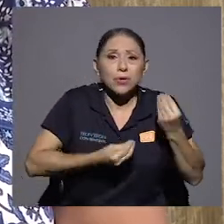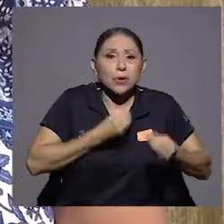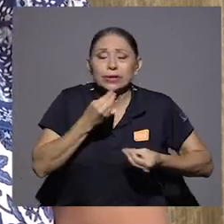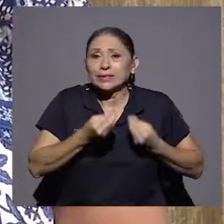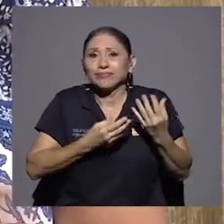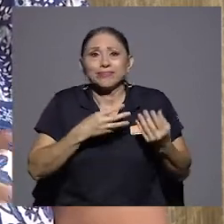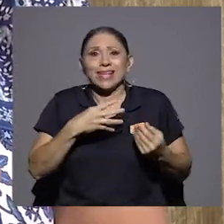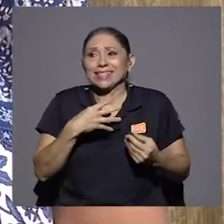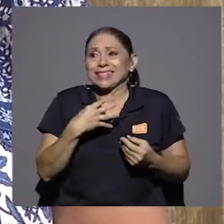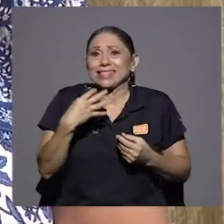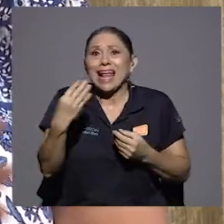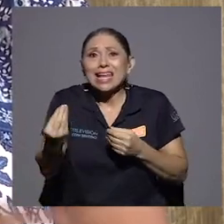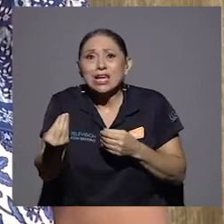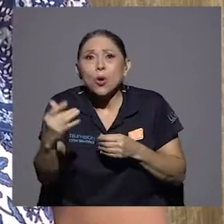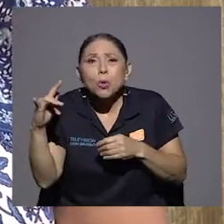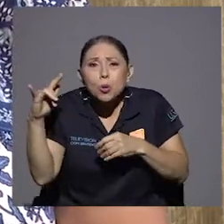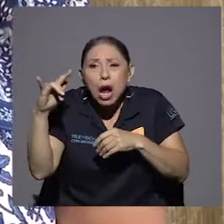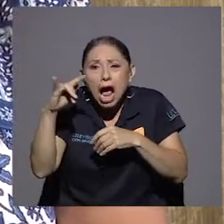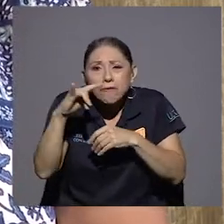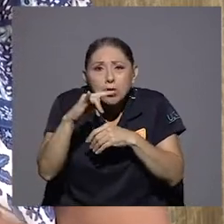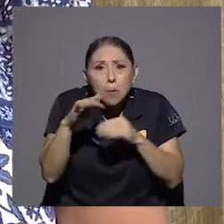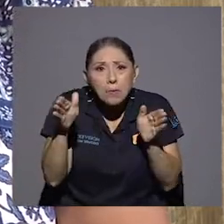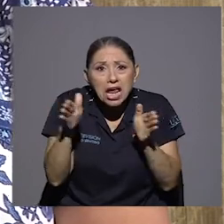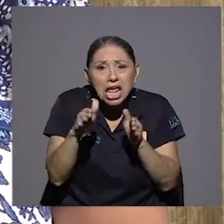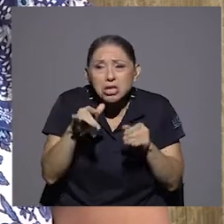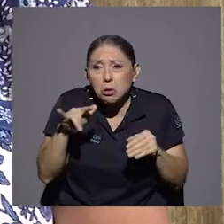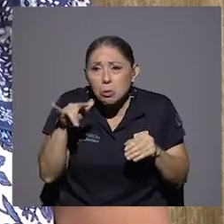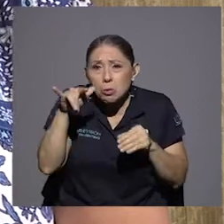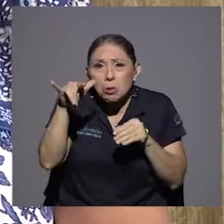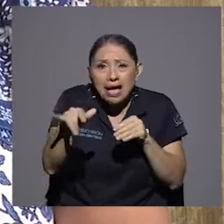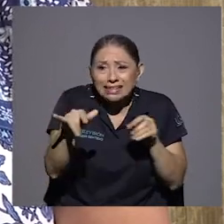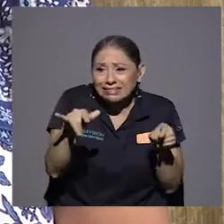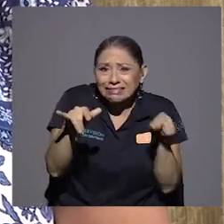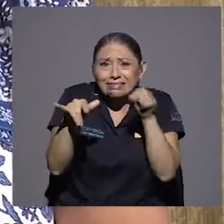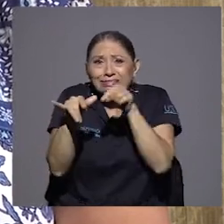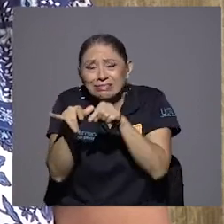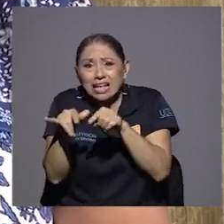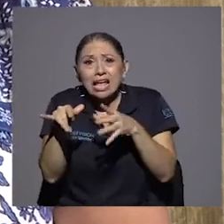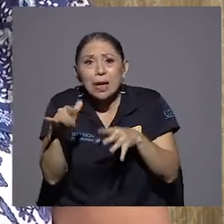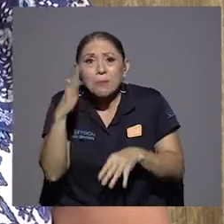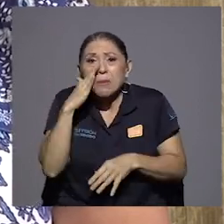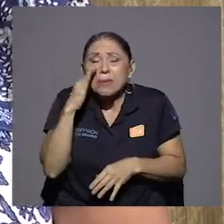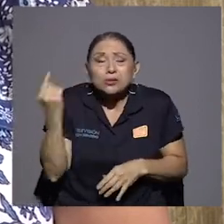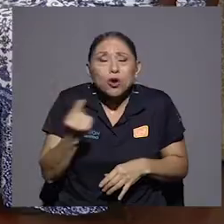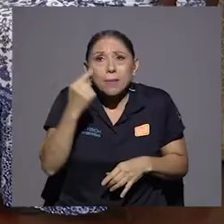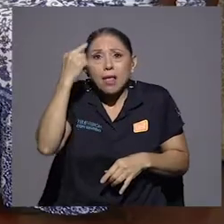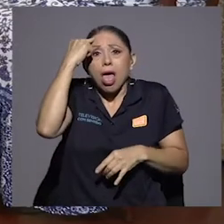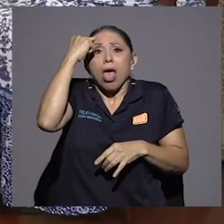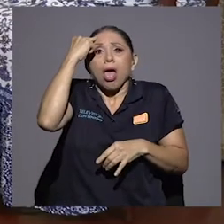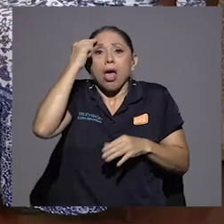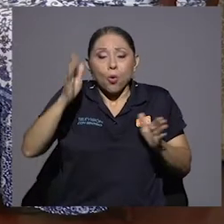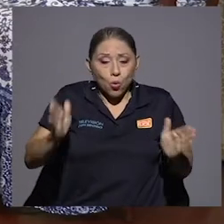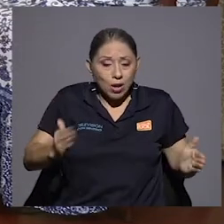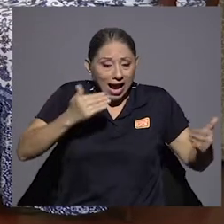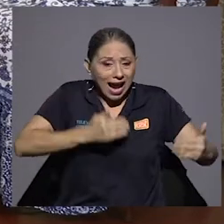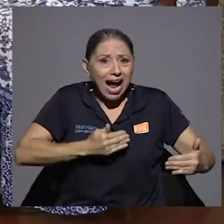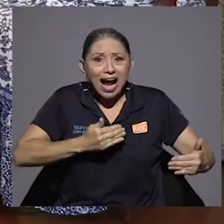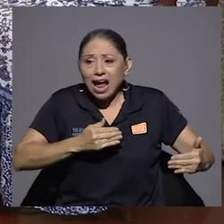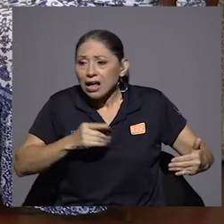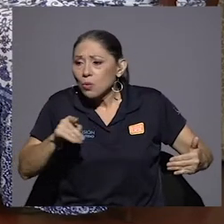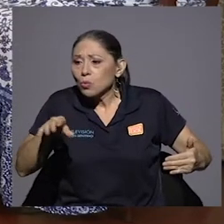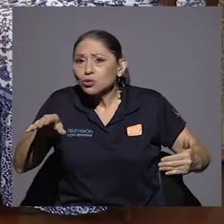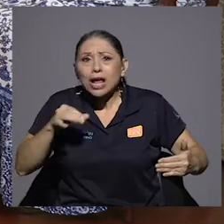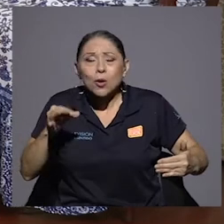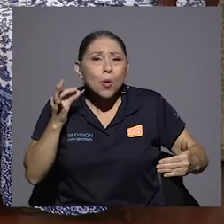un avioncito pequeño, y mami lo único que acató fue agarrar una caja y llenarla de alajas.